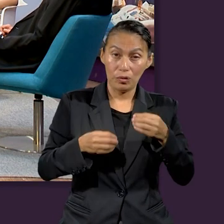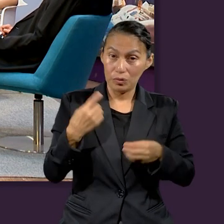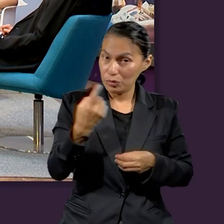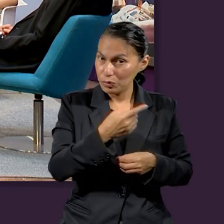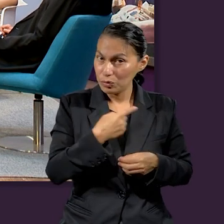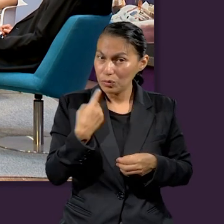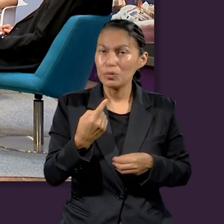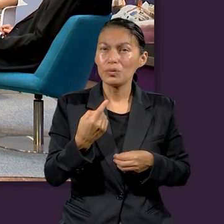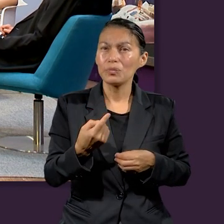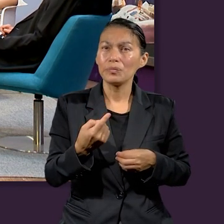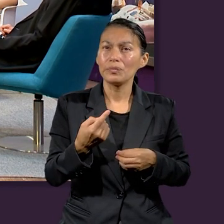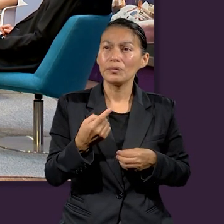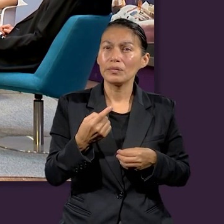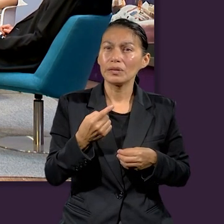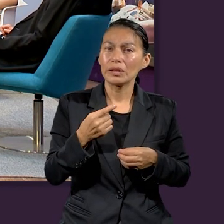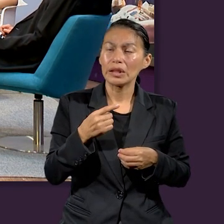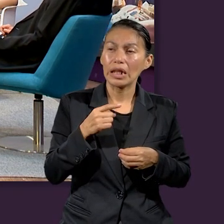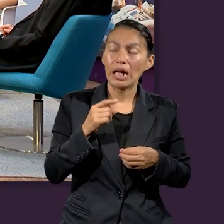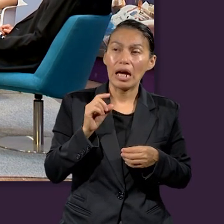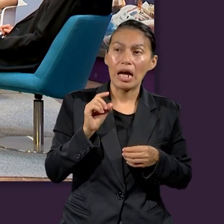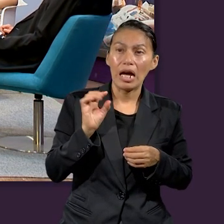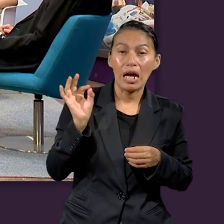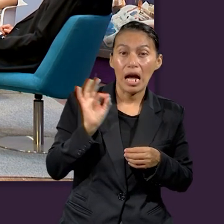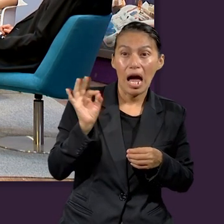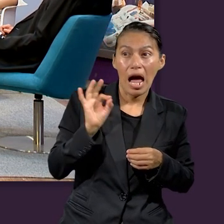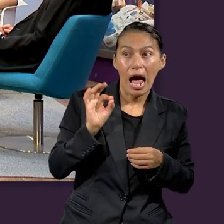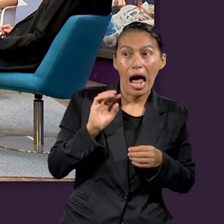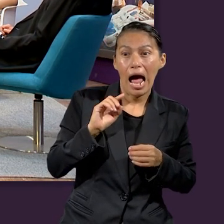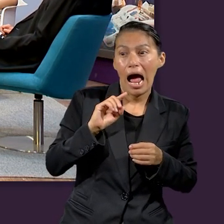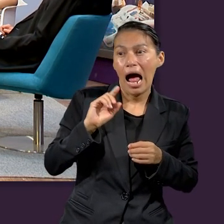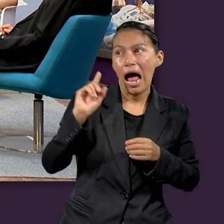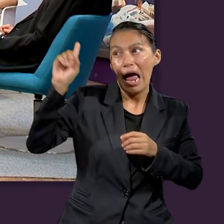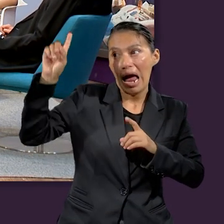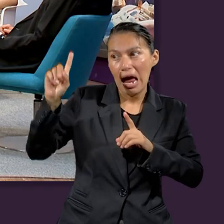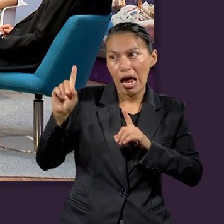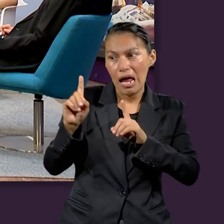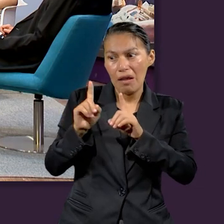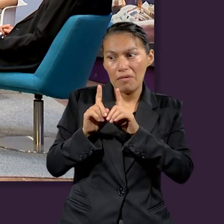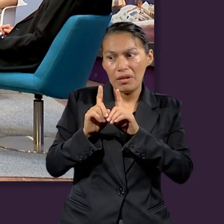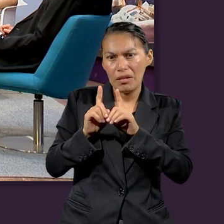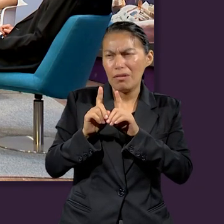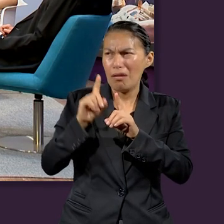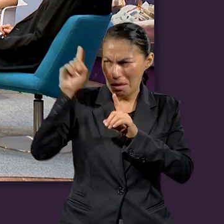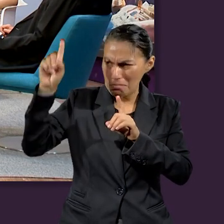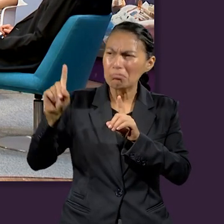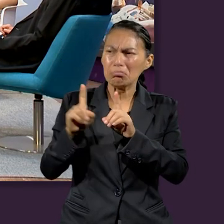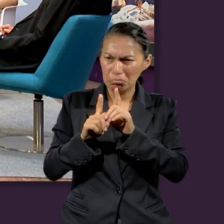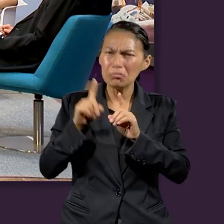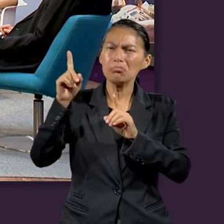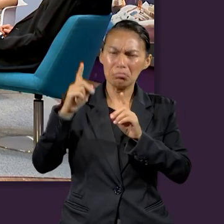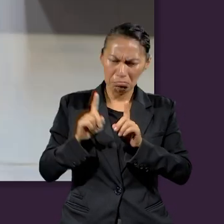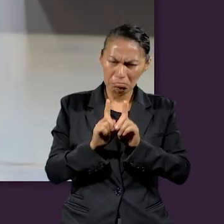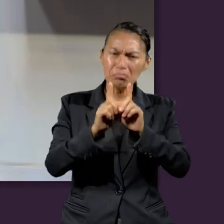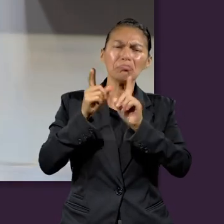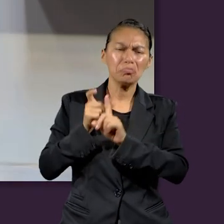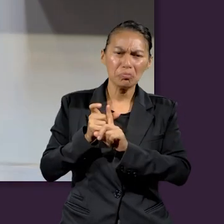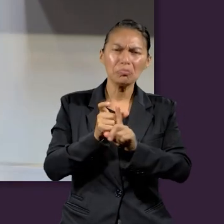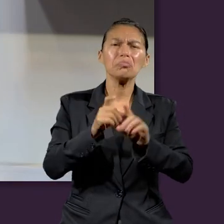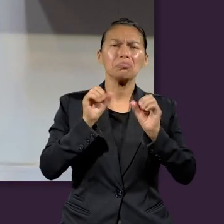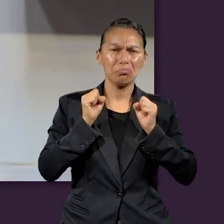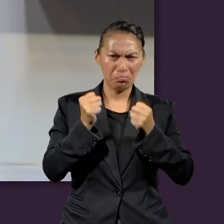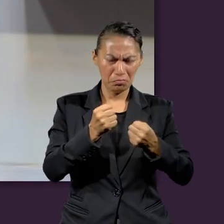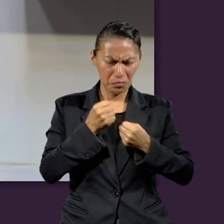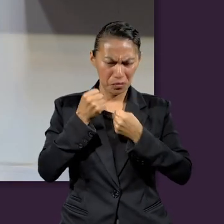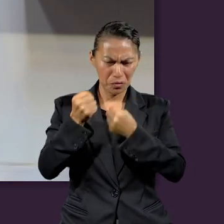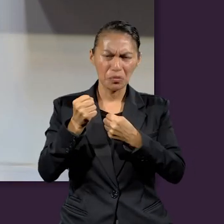juicio donde hay alguien que está a nuestro lado, ¿no? Que está viendo por nosotros. Muy bien, vamos a pasar con nuestro segundo experto y queremos hacer